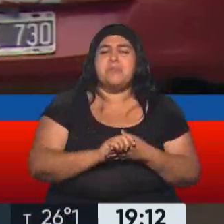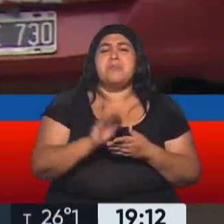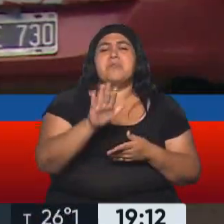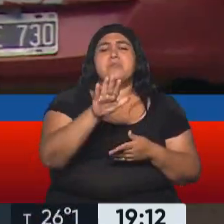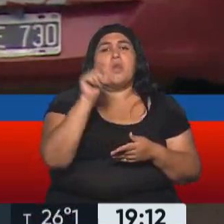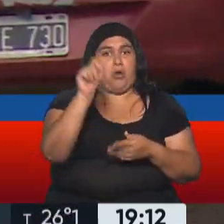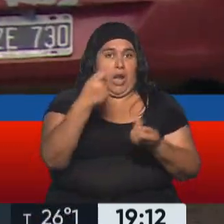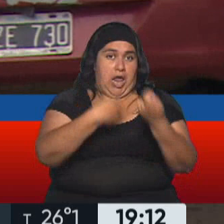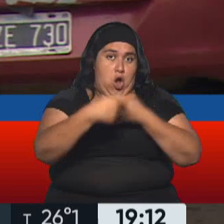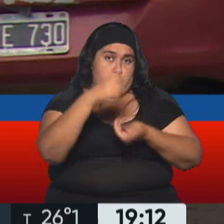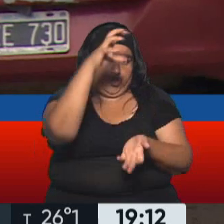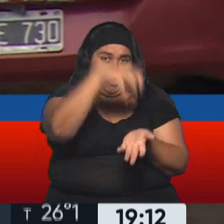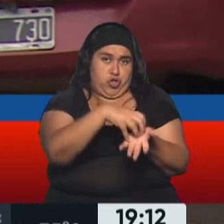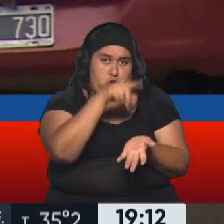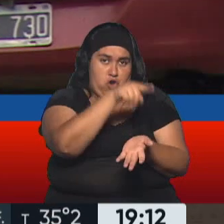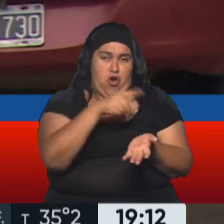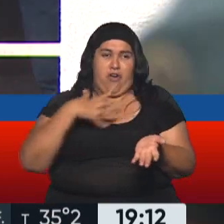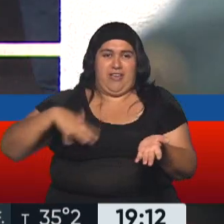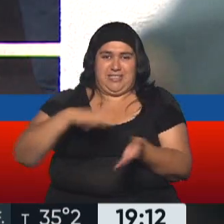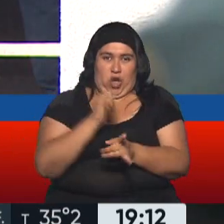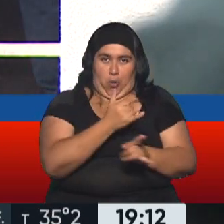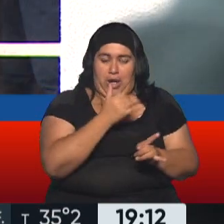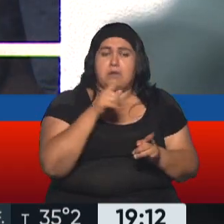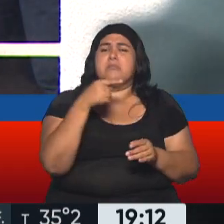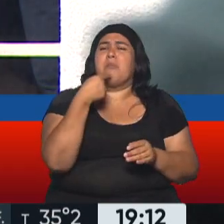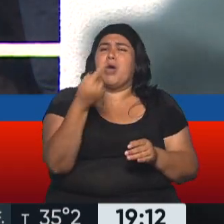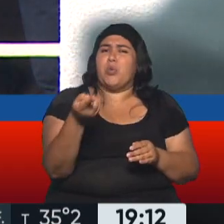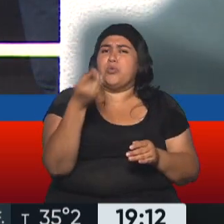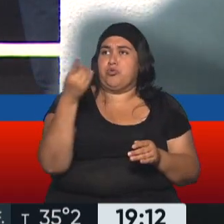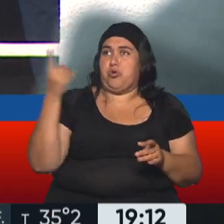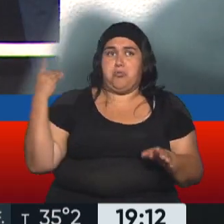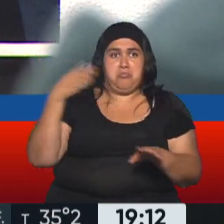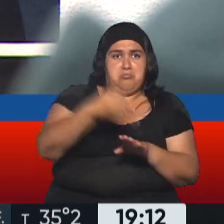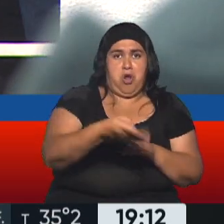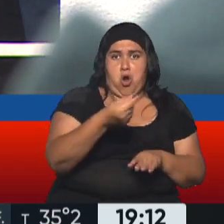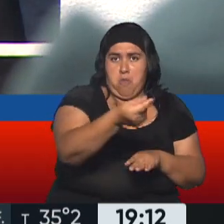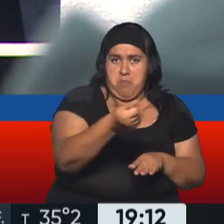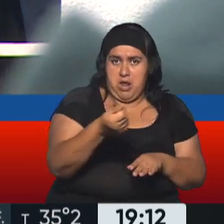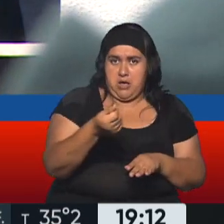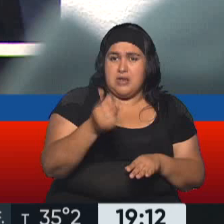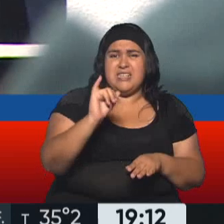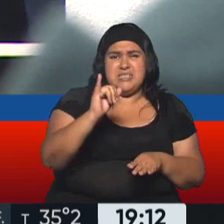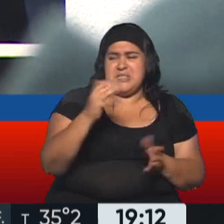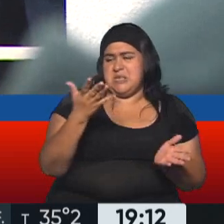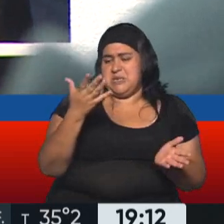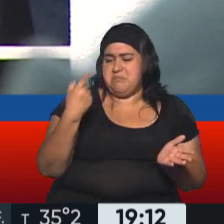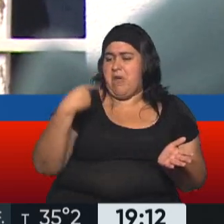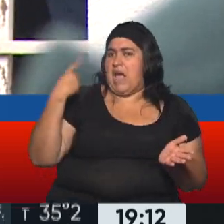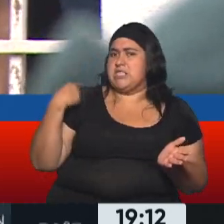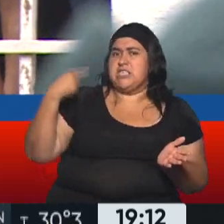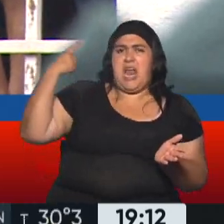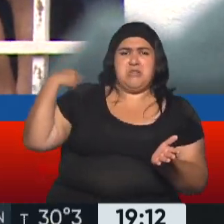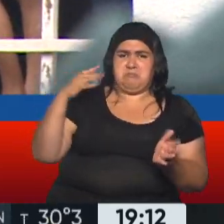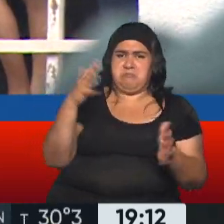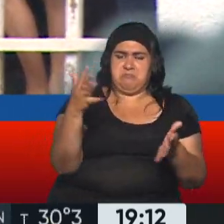tiene un kiosco aquí, en la zona de Escobar, y dice que estos últimos días Betiana vino a comprar. Fue entre ayer o ante ayer. Sí,